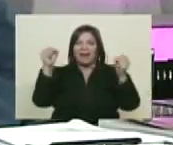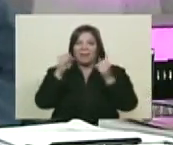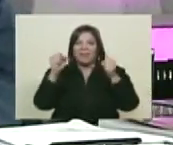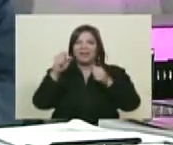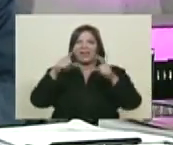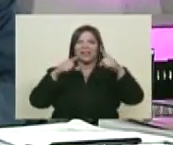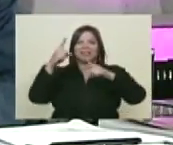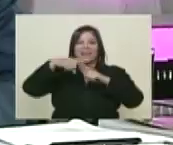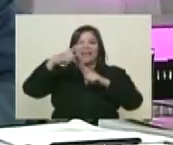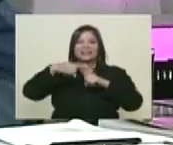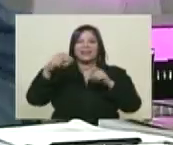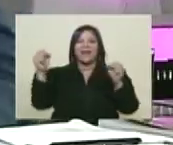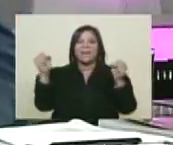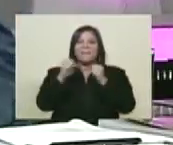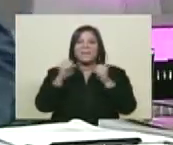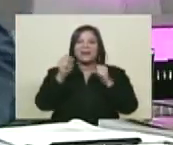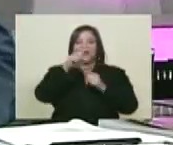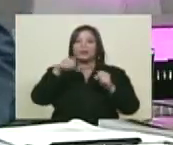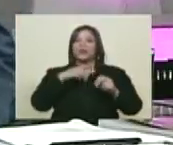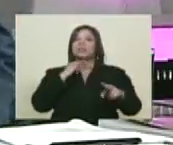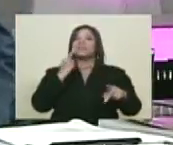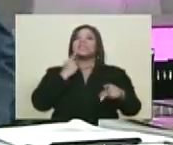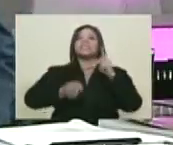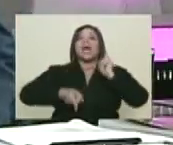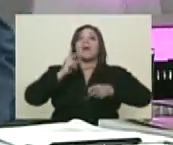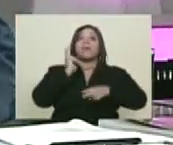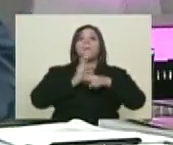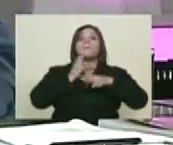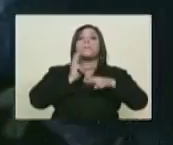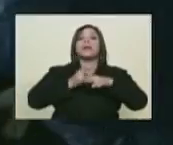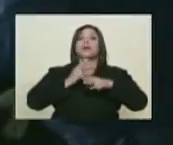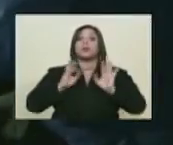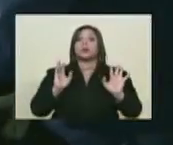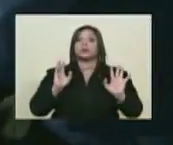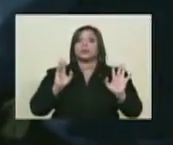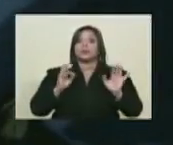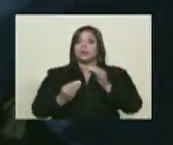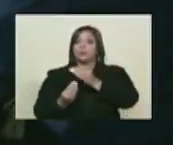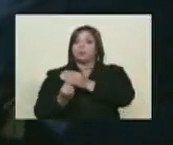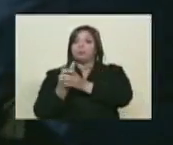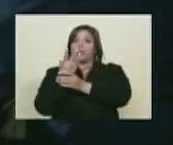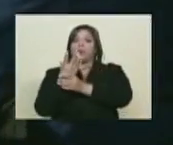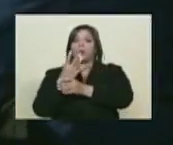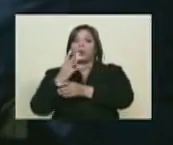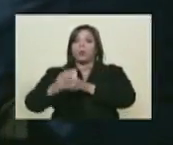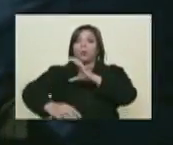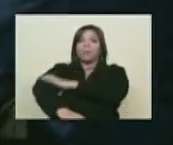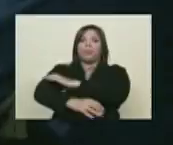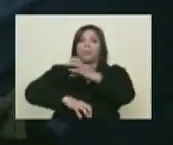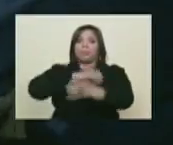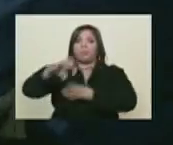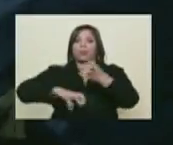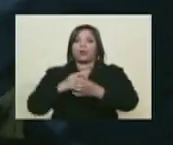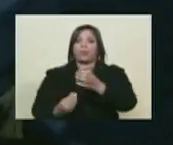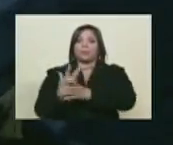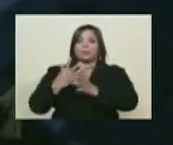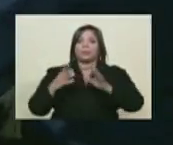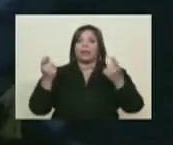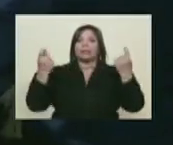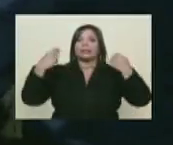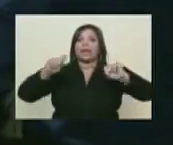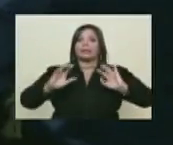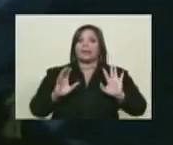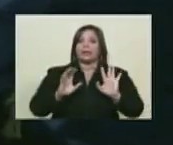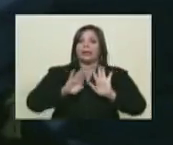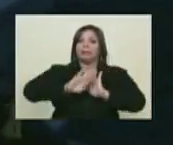potencial, digamos, peligrosidad. Si allí llegara a germinar algún, digamos, intento de